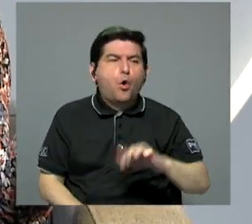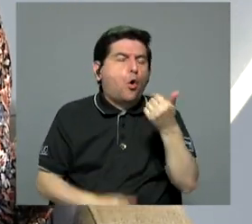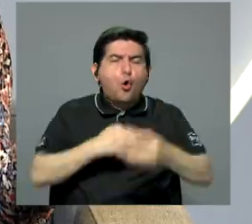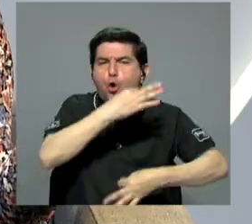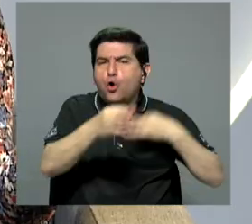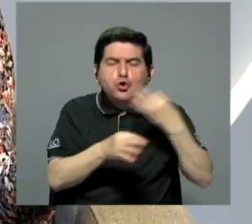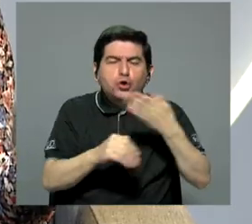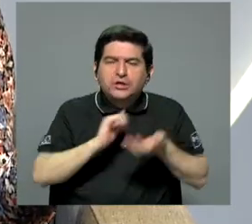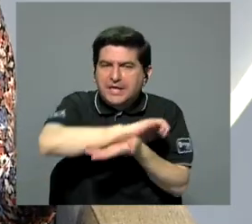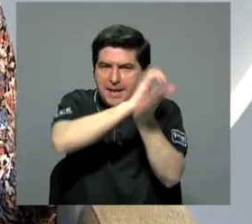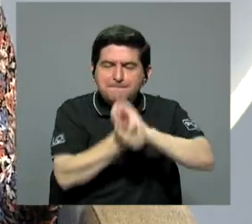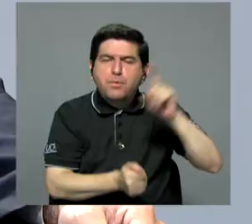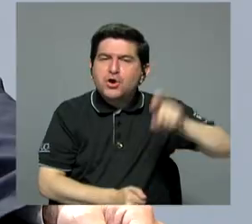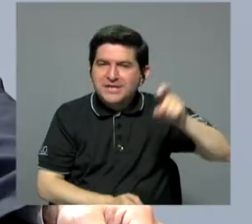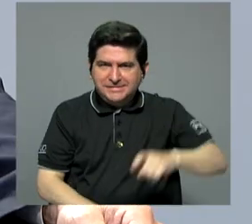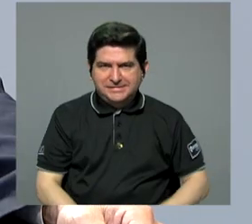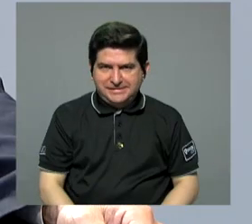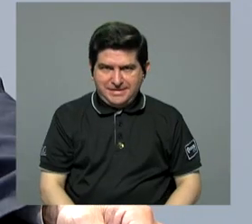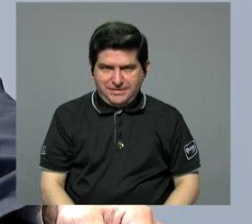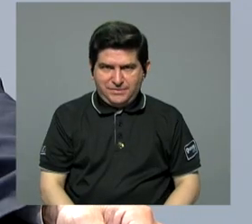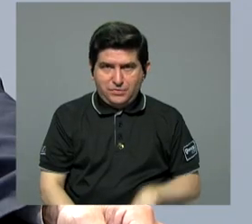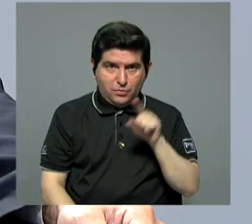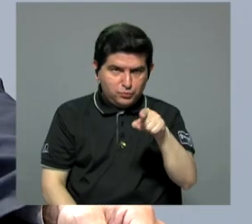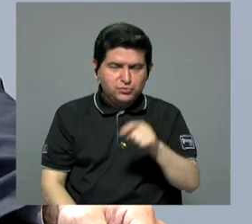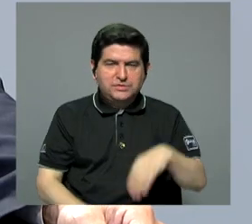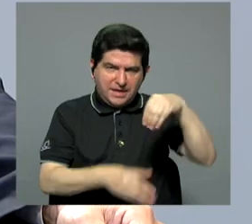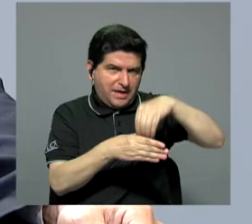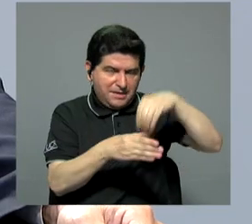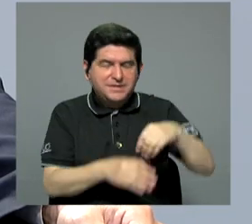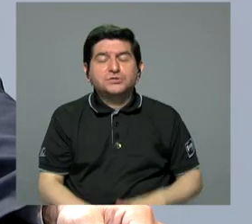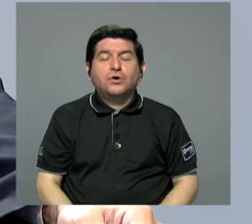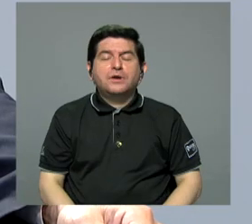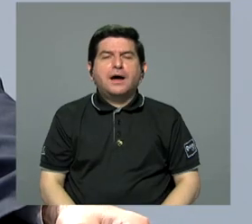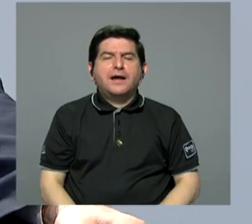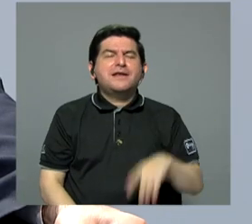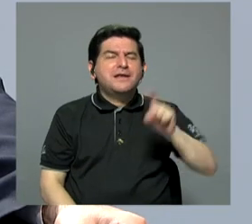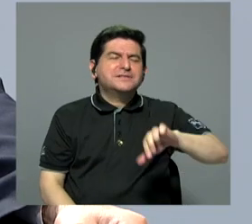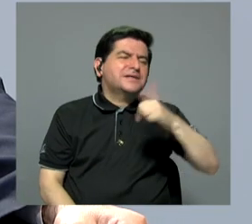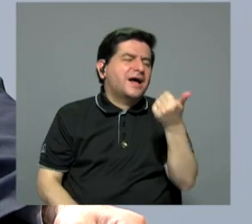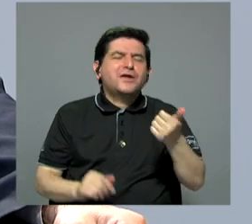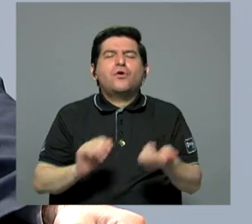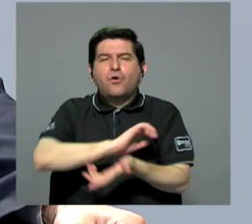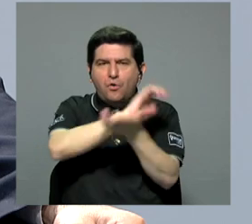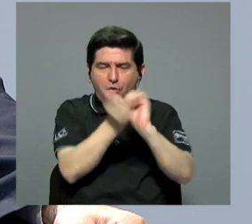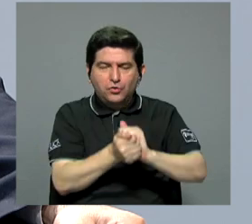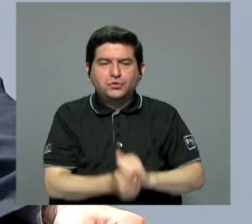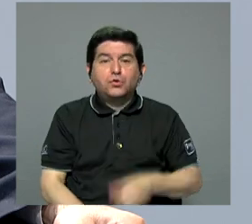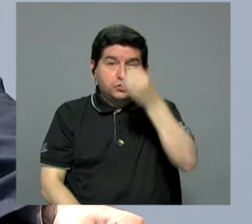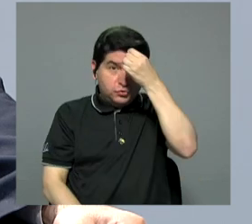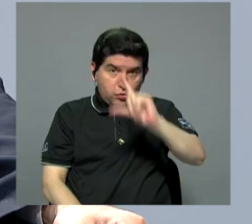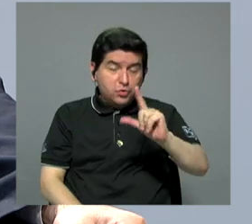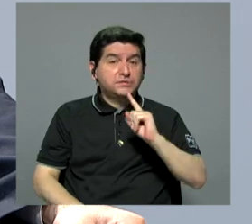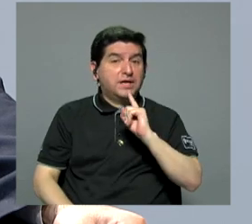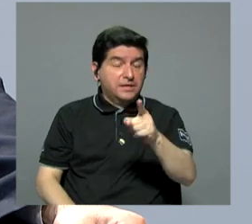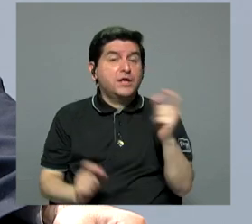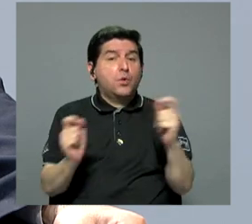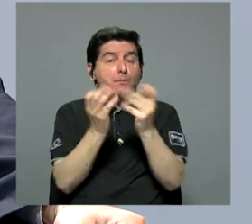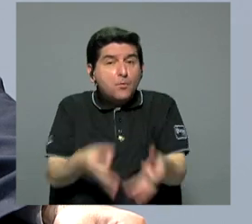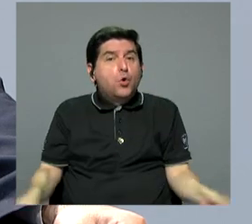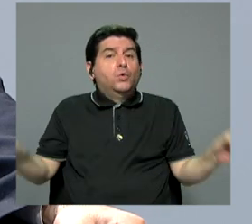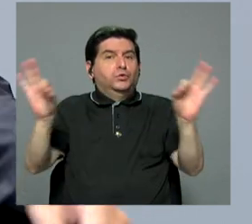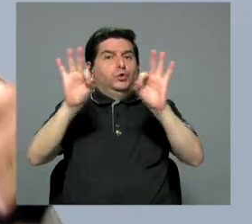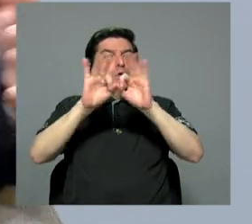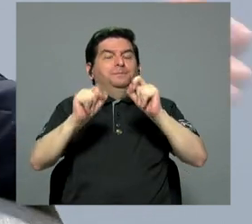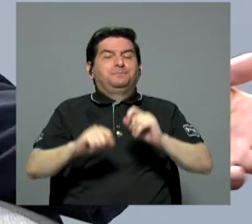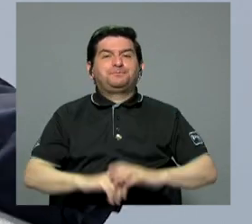otro tipo de cambios los que había que hacer desde el punto de vista de inversiones? diferentes cambios. Definitivamente, don Oscar ha tocado un punto crucial en este